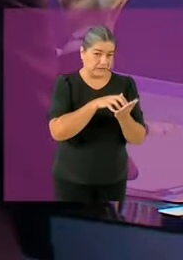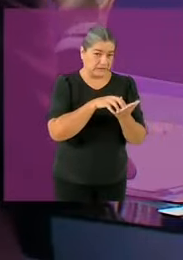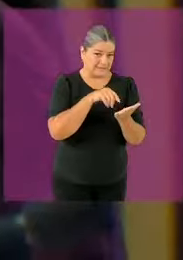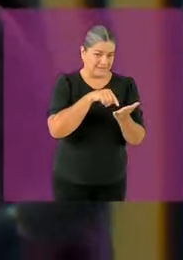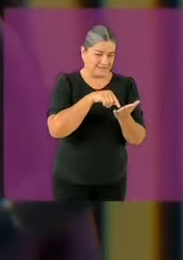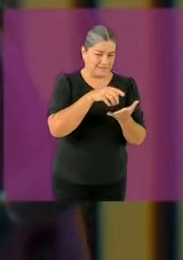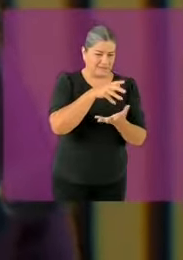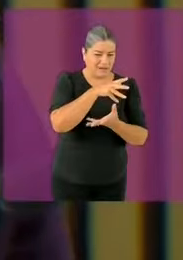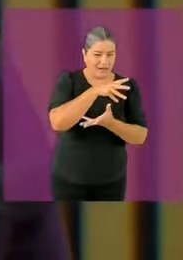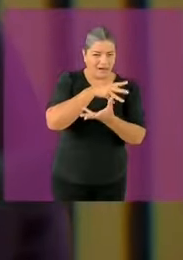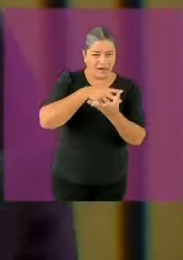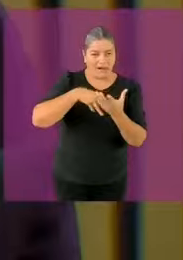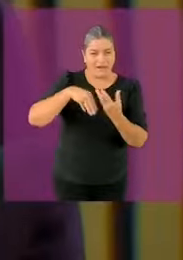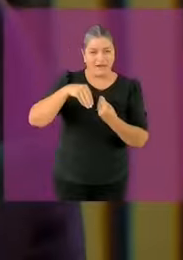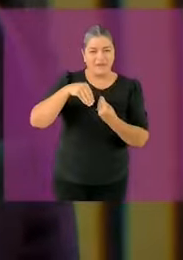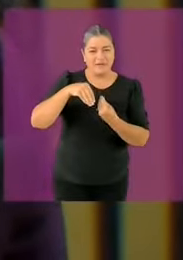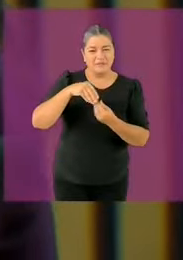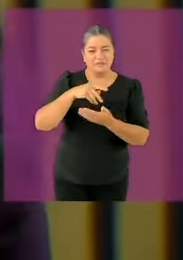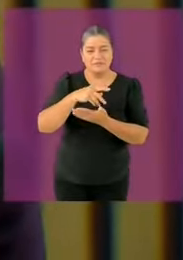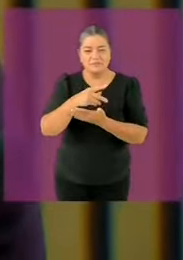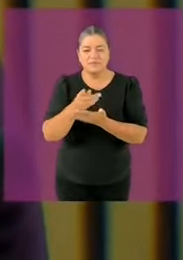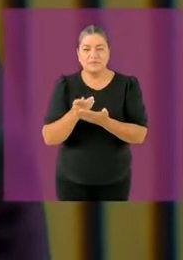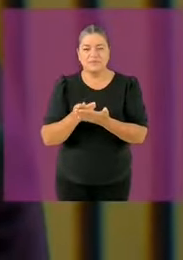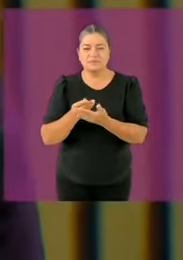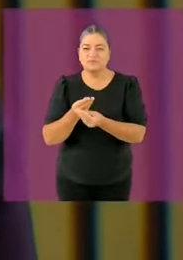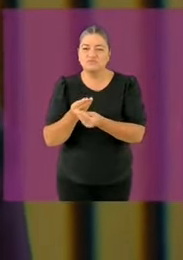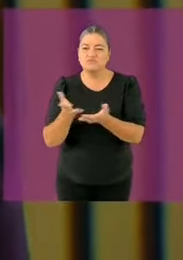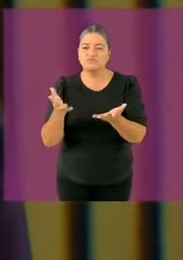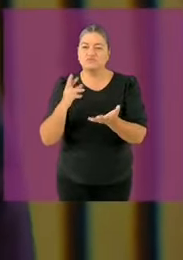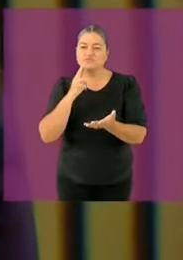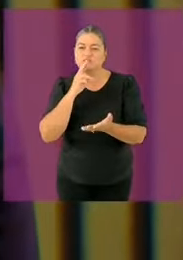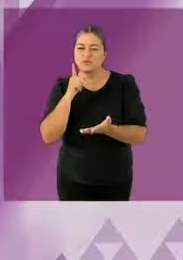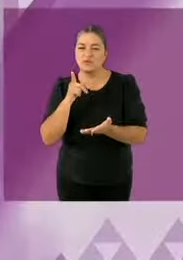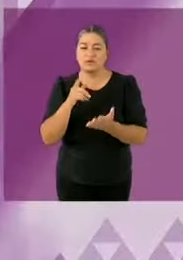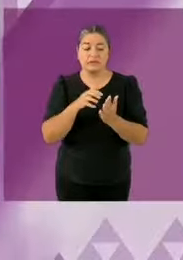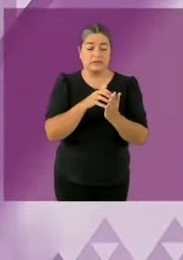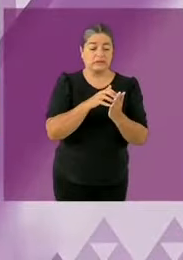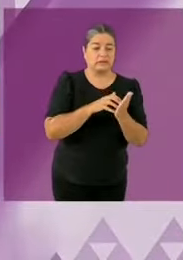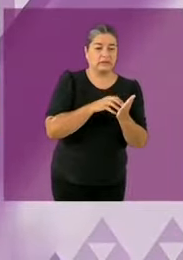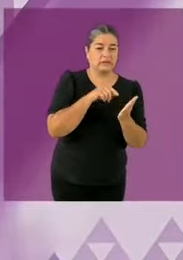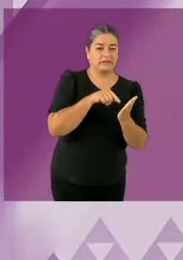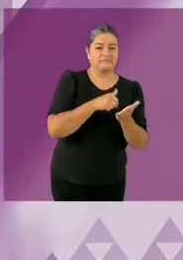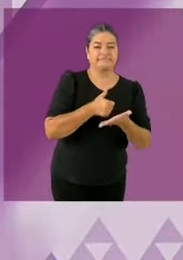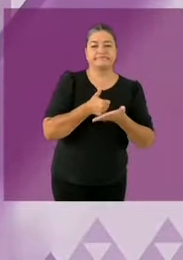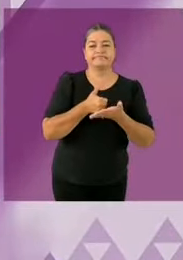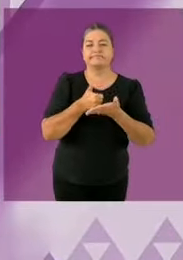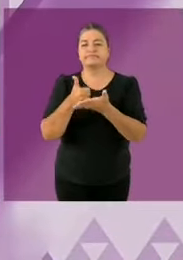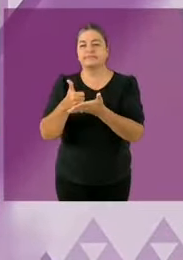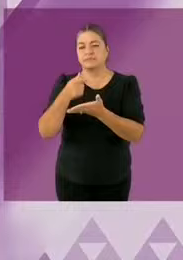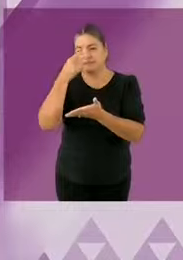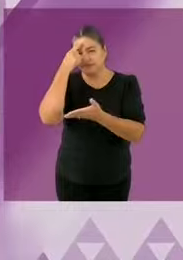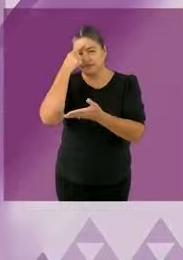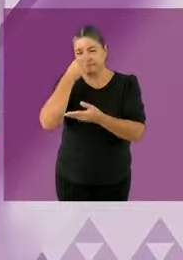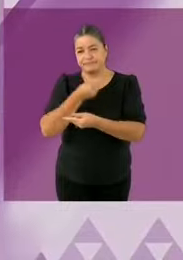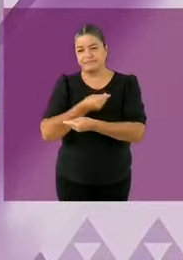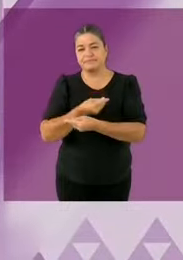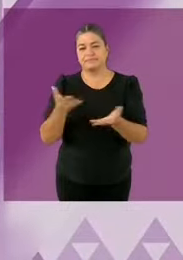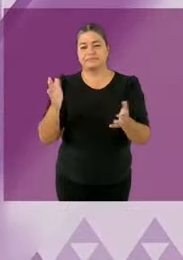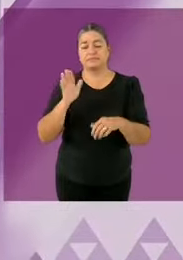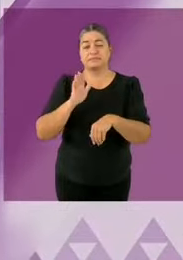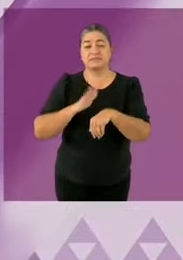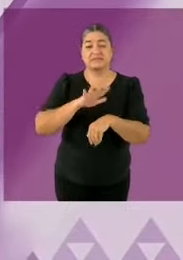hay obras estratégicas que han dado más de 500 mil empleos. Y solamente digo que es absolutamente falso lo que